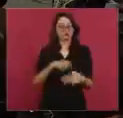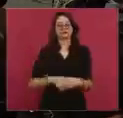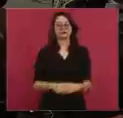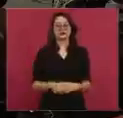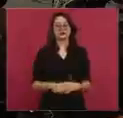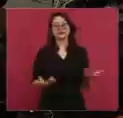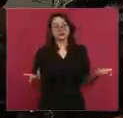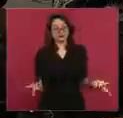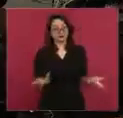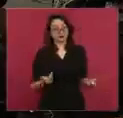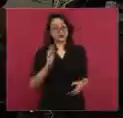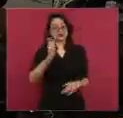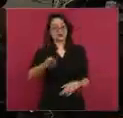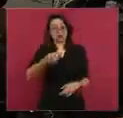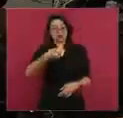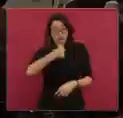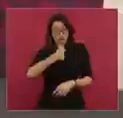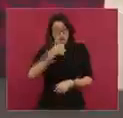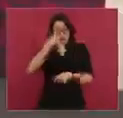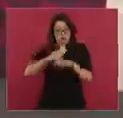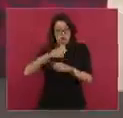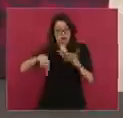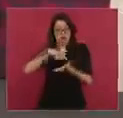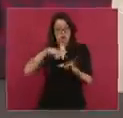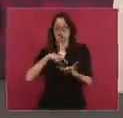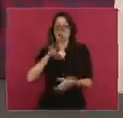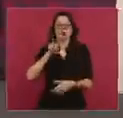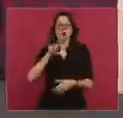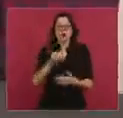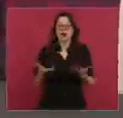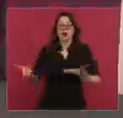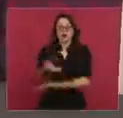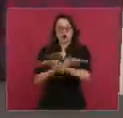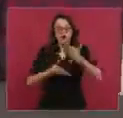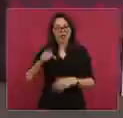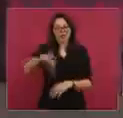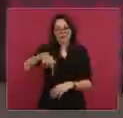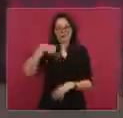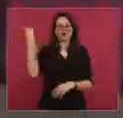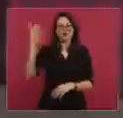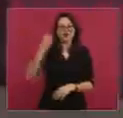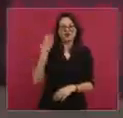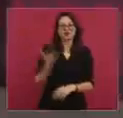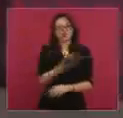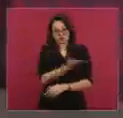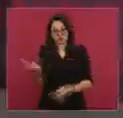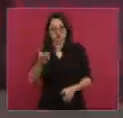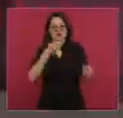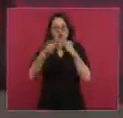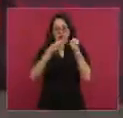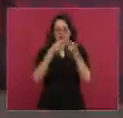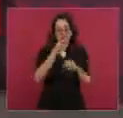preguntas, por el diálogo circular, porque eso tiene que ver con